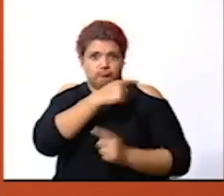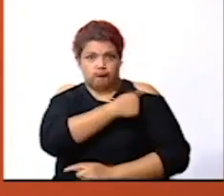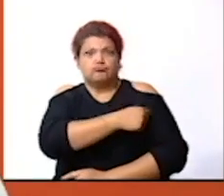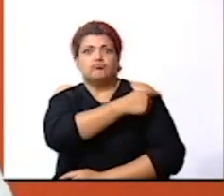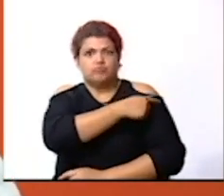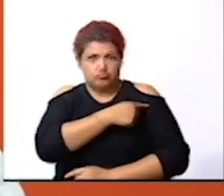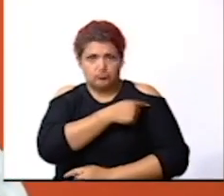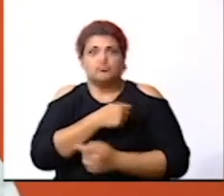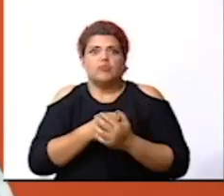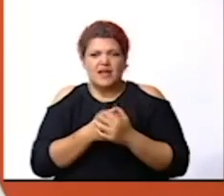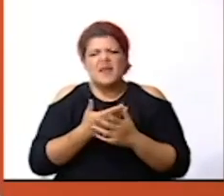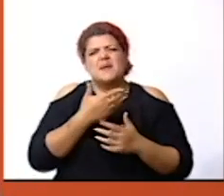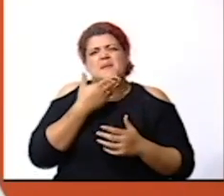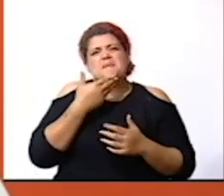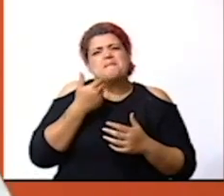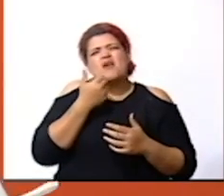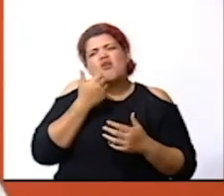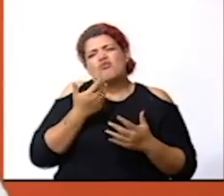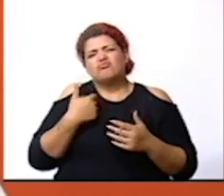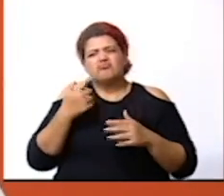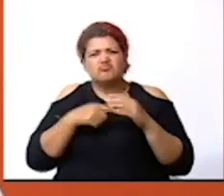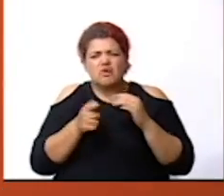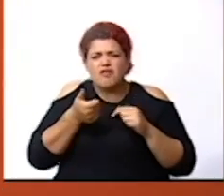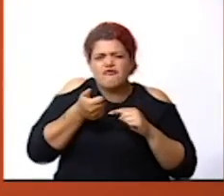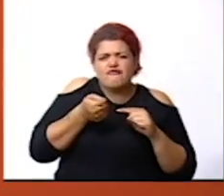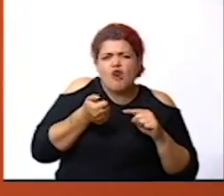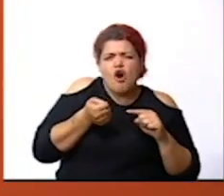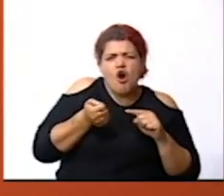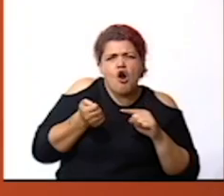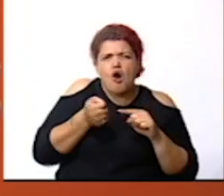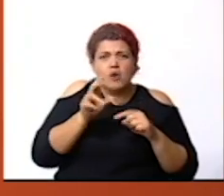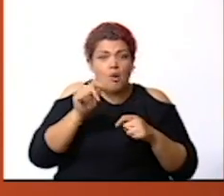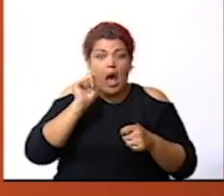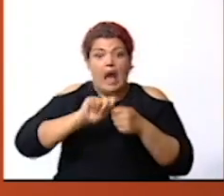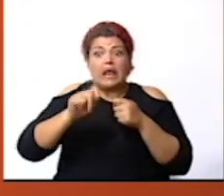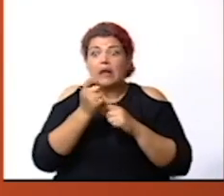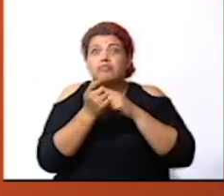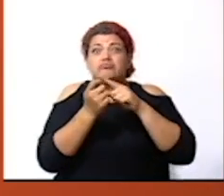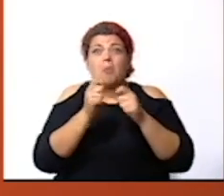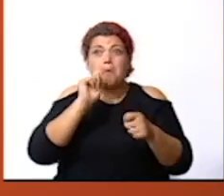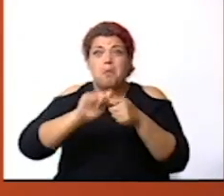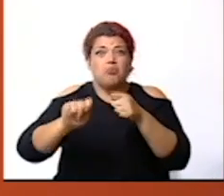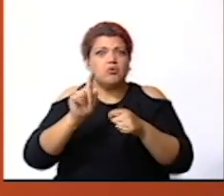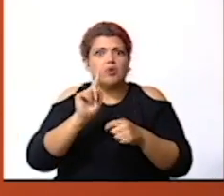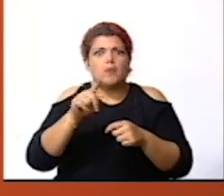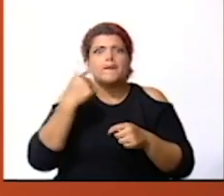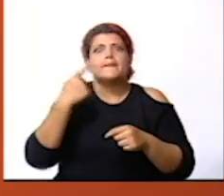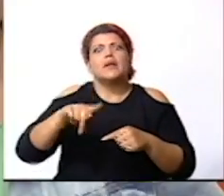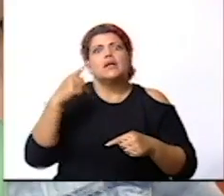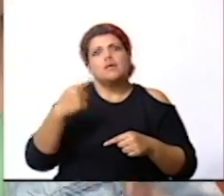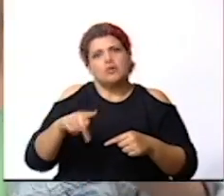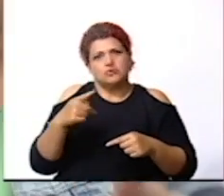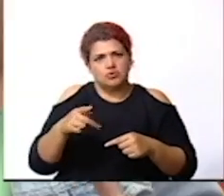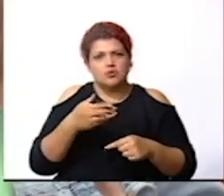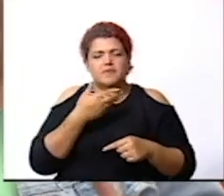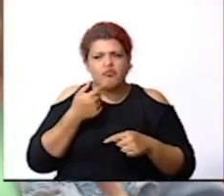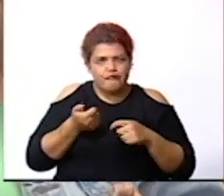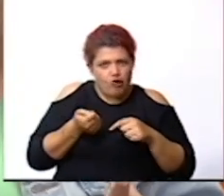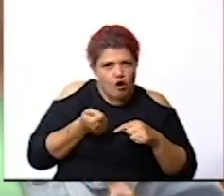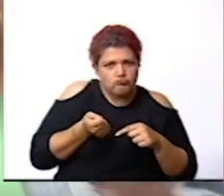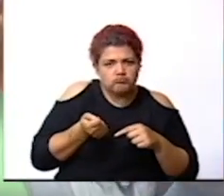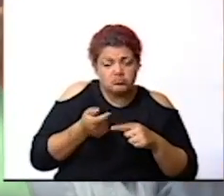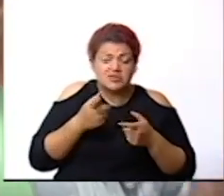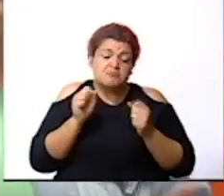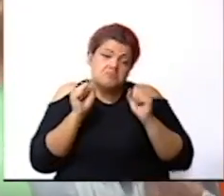algún lugar mejor usemos foco nunca una vela o un fósforo porque puede ser peligroso si es posible